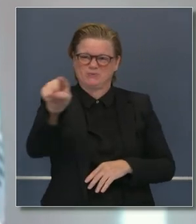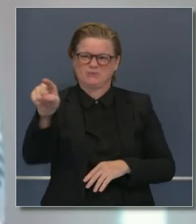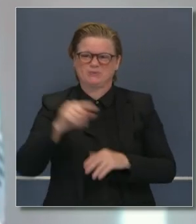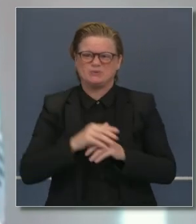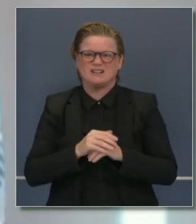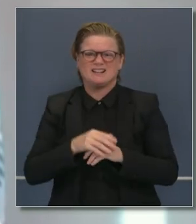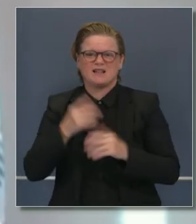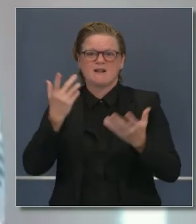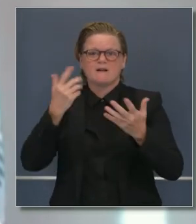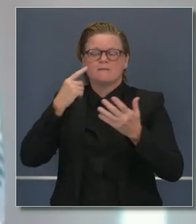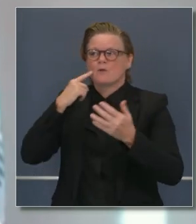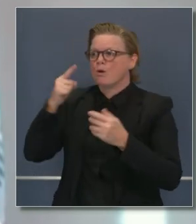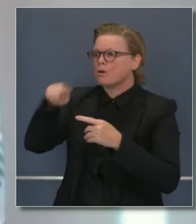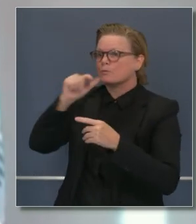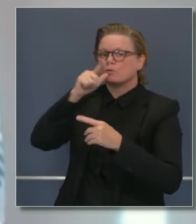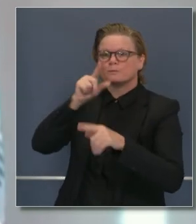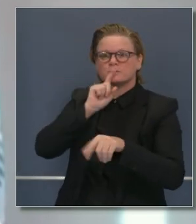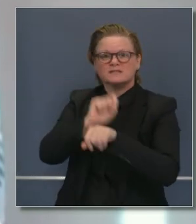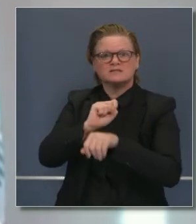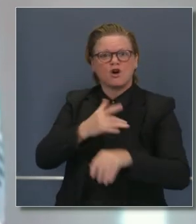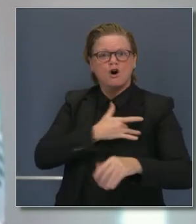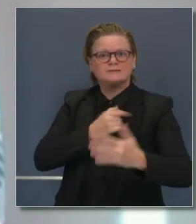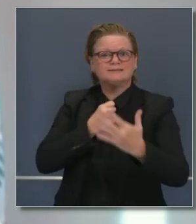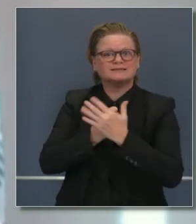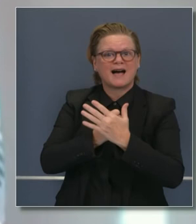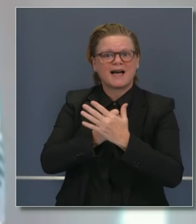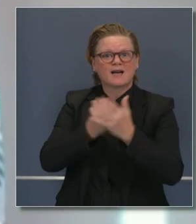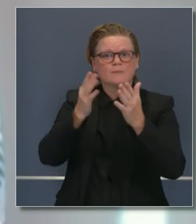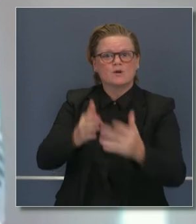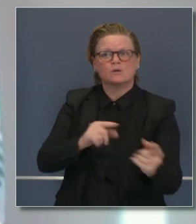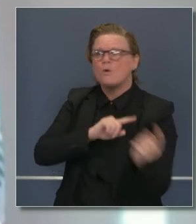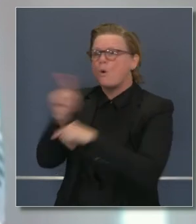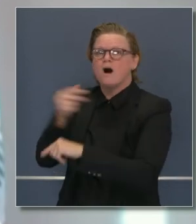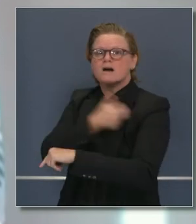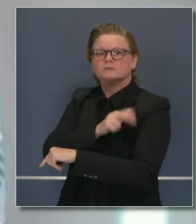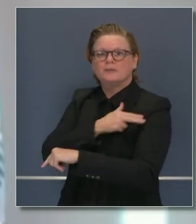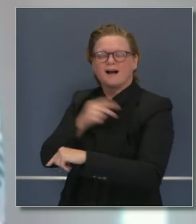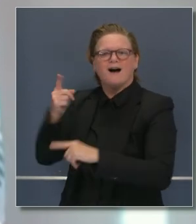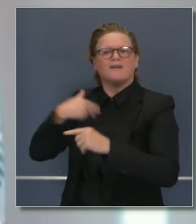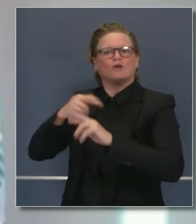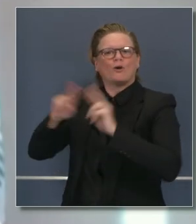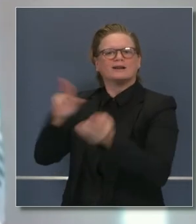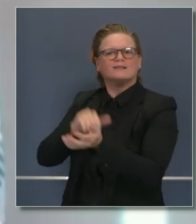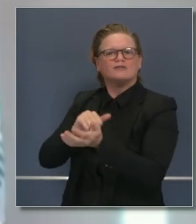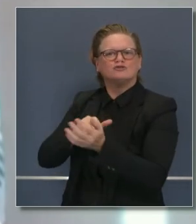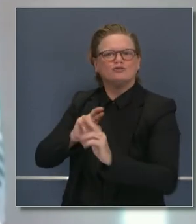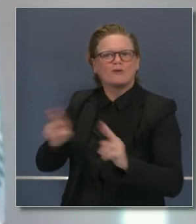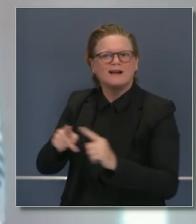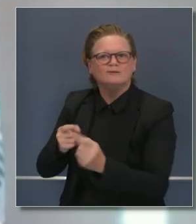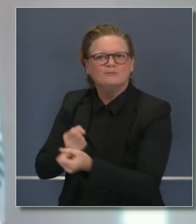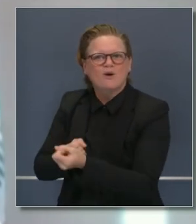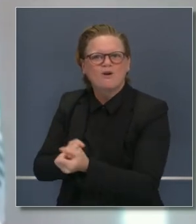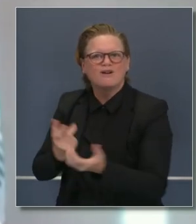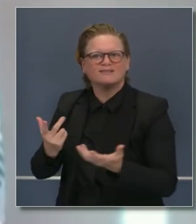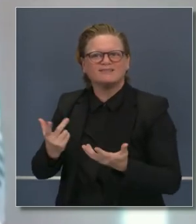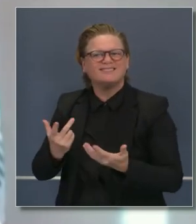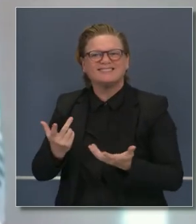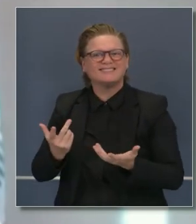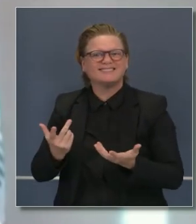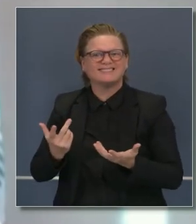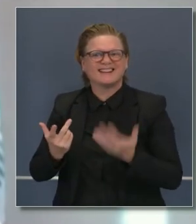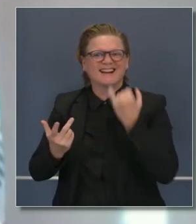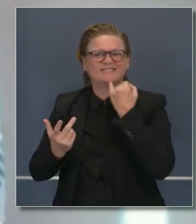cualquier cuestión médica, que esté disponible y que hagan la mejor labor posible. Así que, Sofía, estas cosas